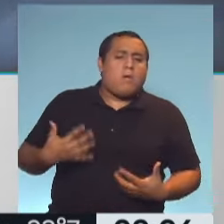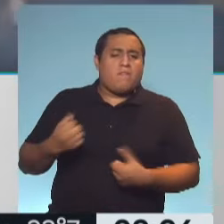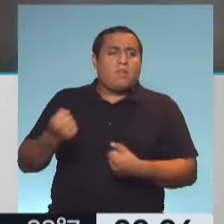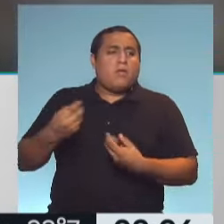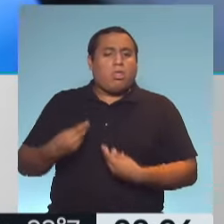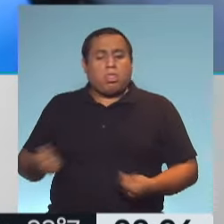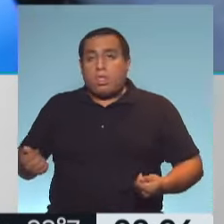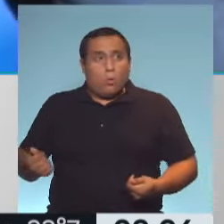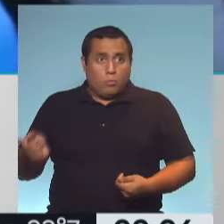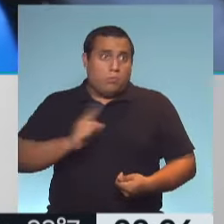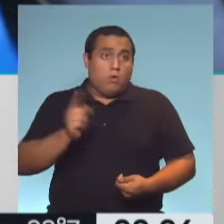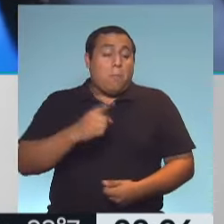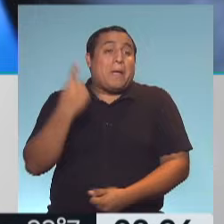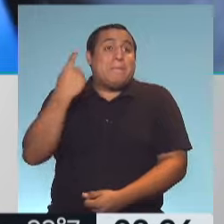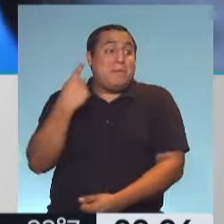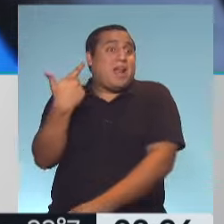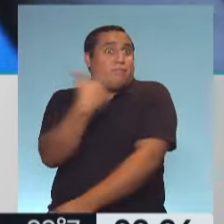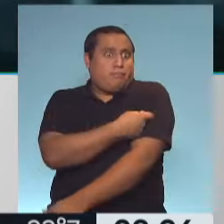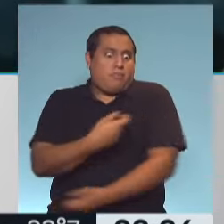mayor porcentaje de inmunidad. ¿Es así?